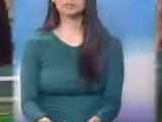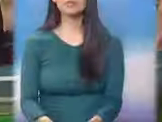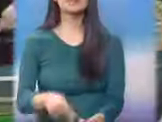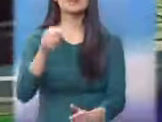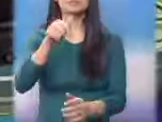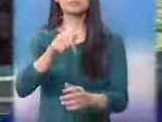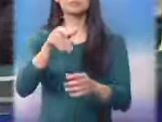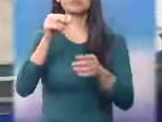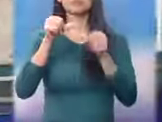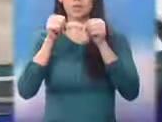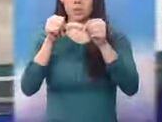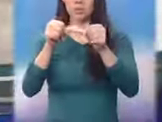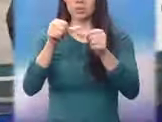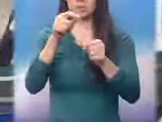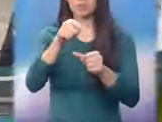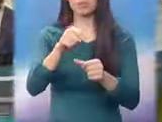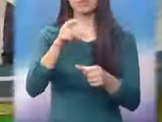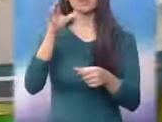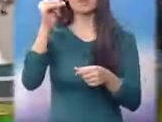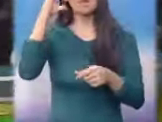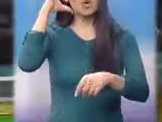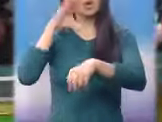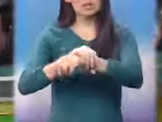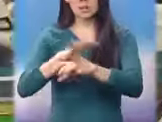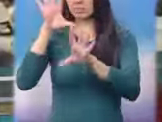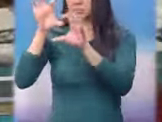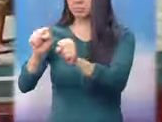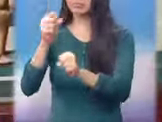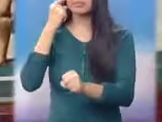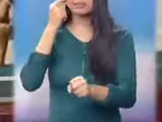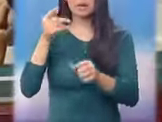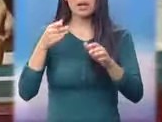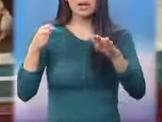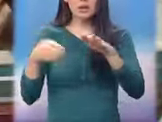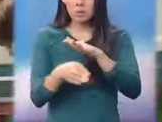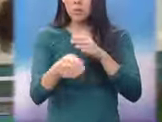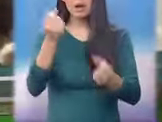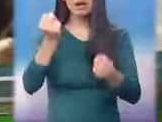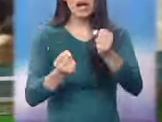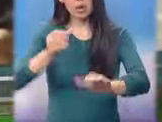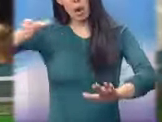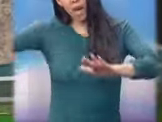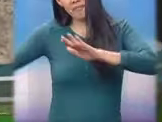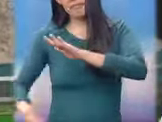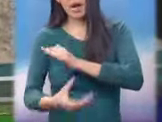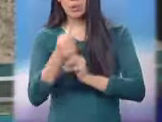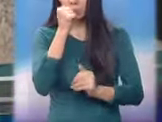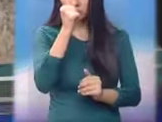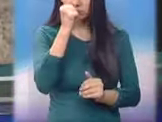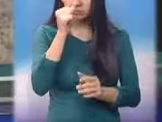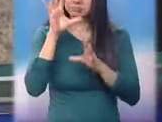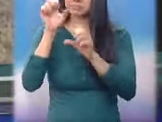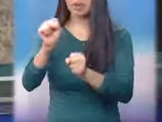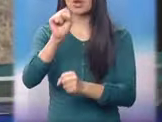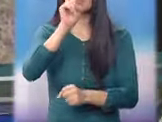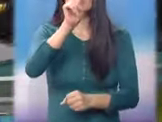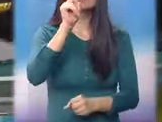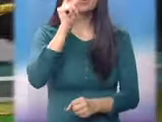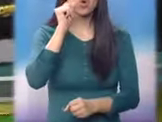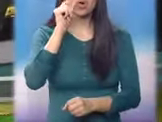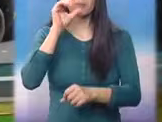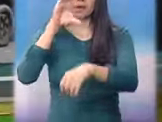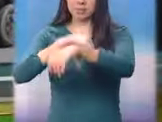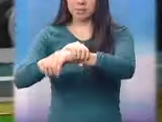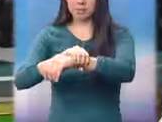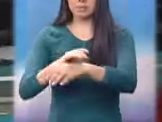Publicidad y a continuación, policía de comisa cocaína que viajaba escondida en el doble fondo de una camionetilla y detiene a dos hombres.